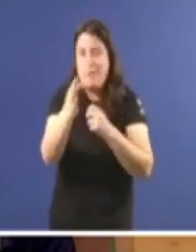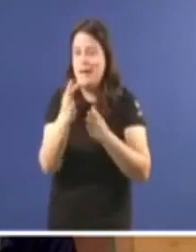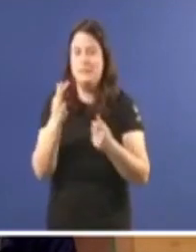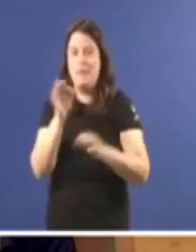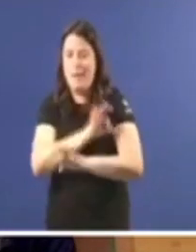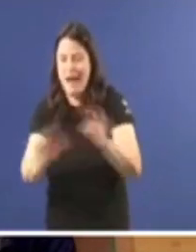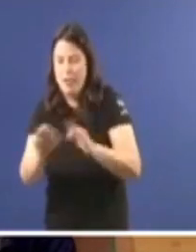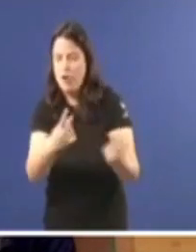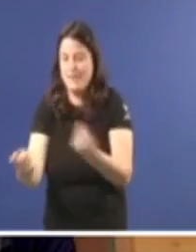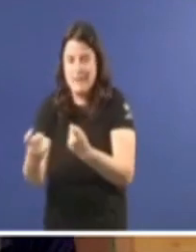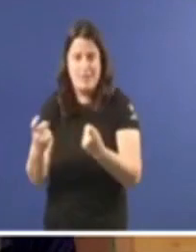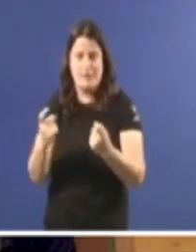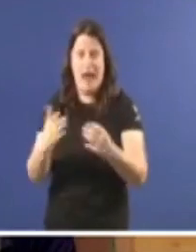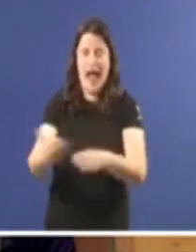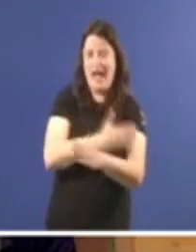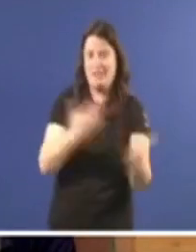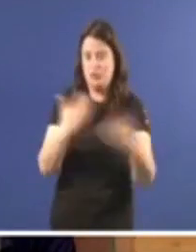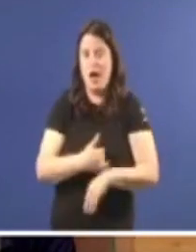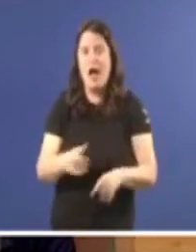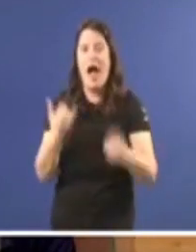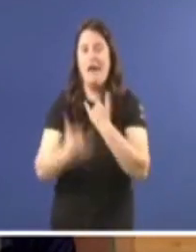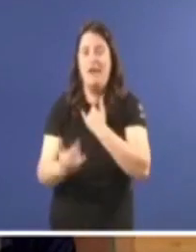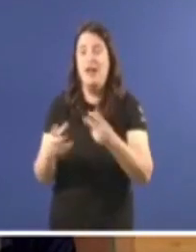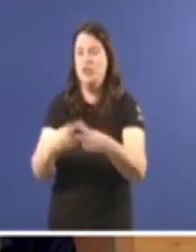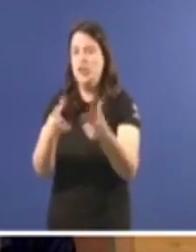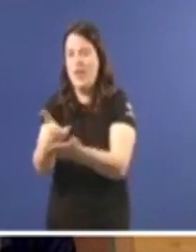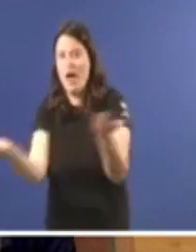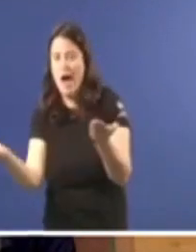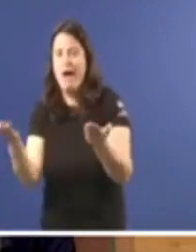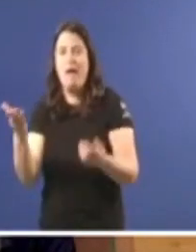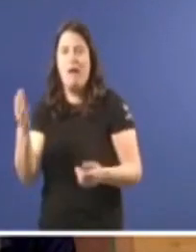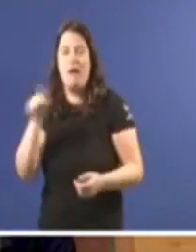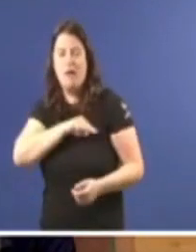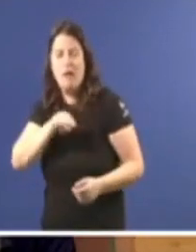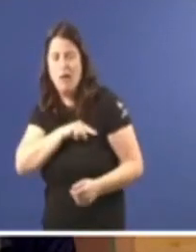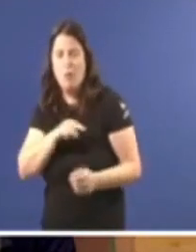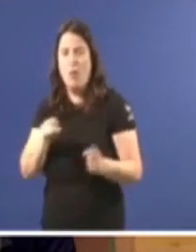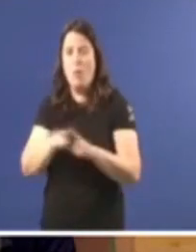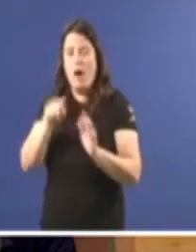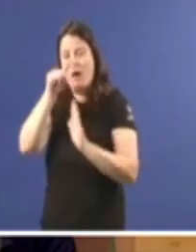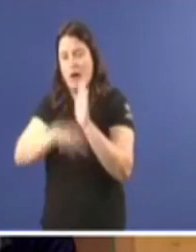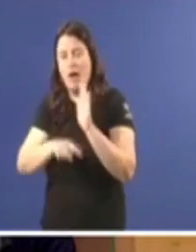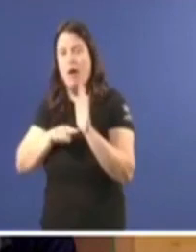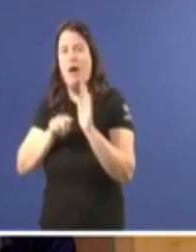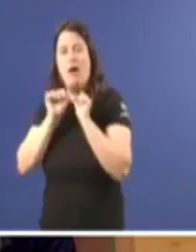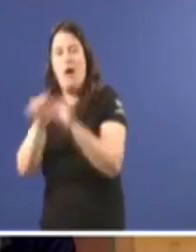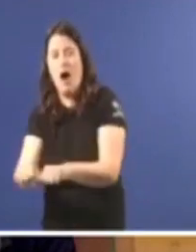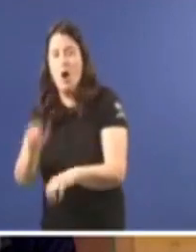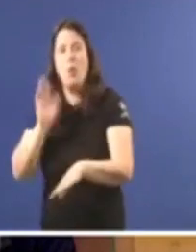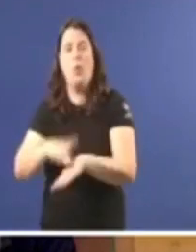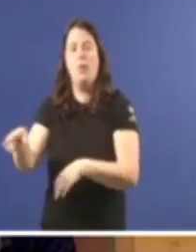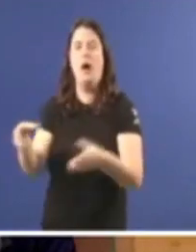Non é admisible que se traslade a opinión pública a sensación de que a demora asistencial é culpa dos traballadores